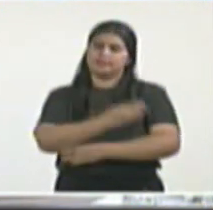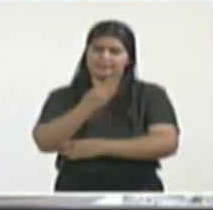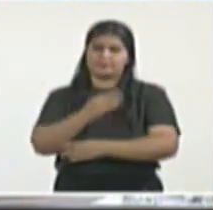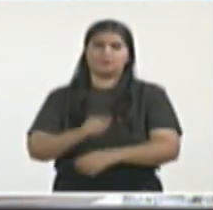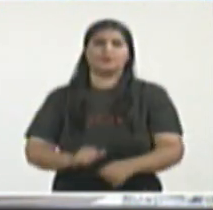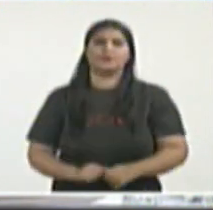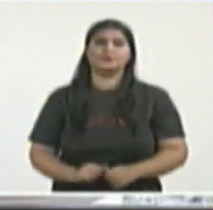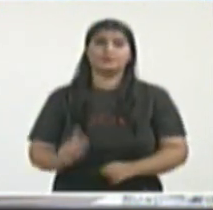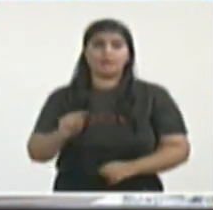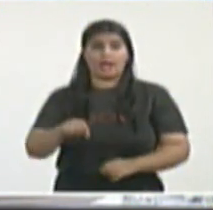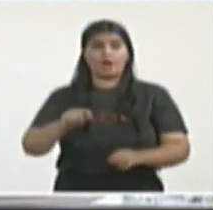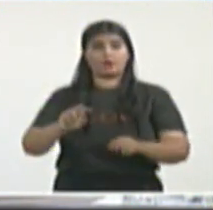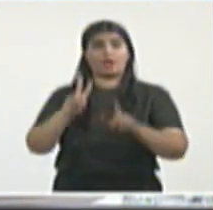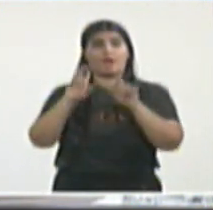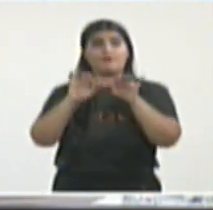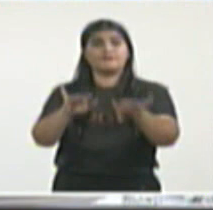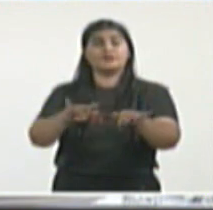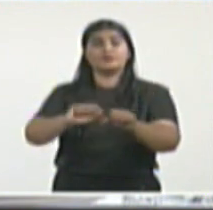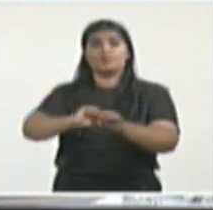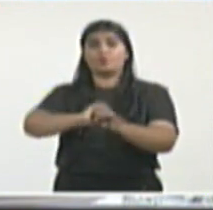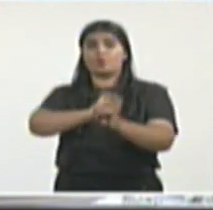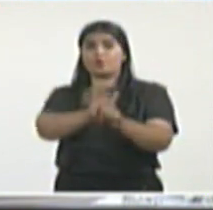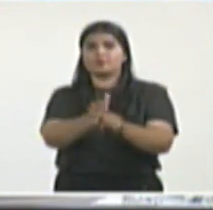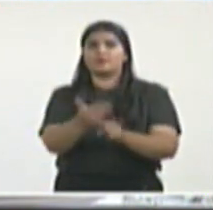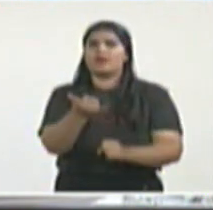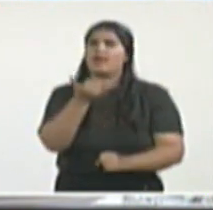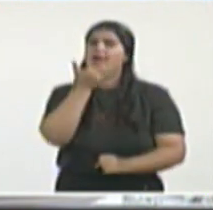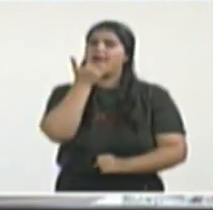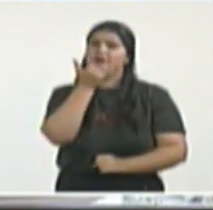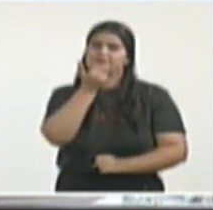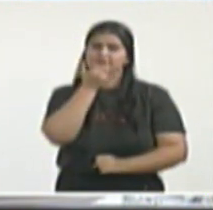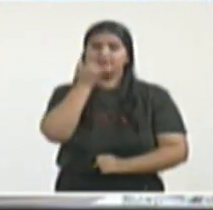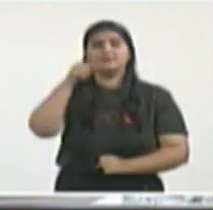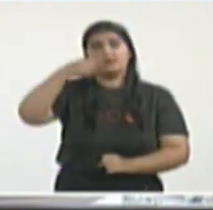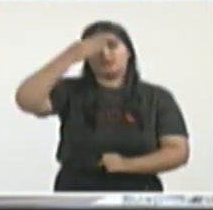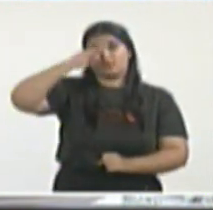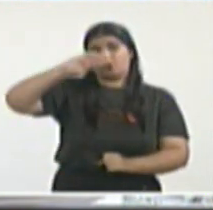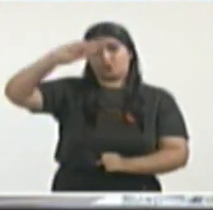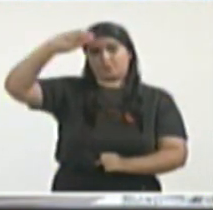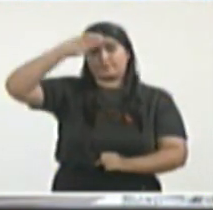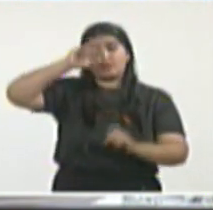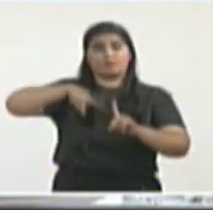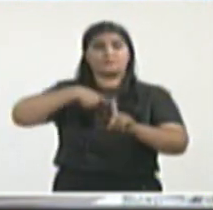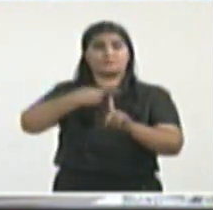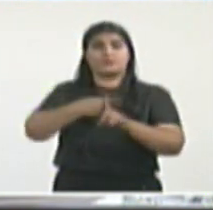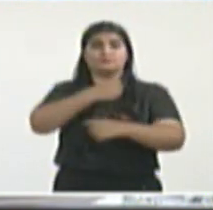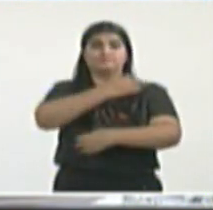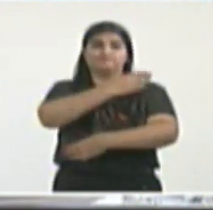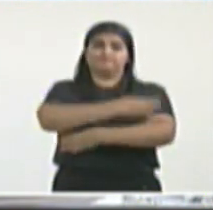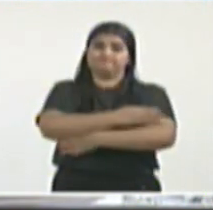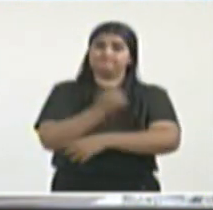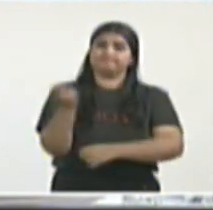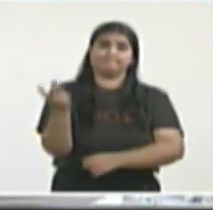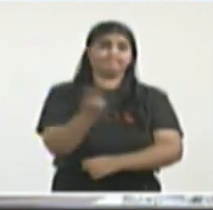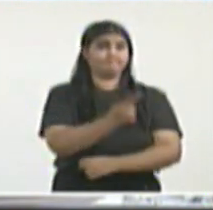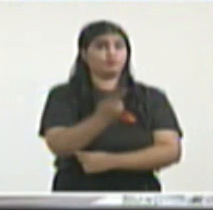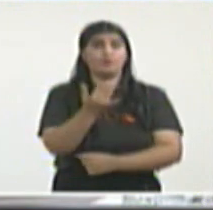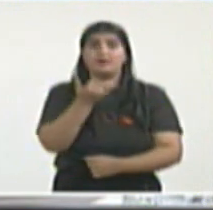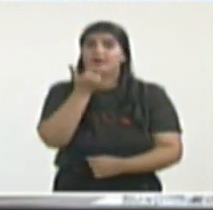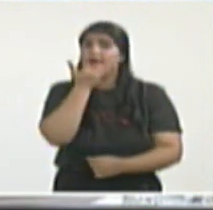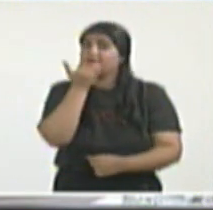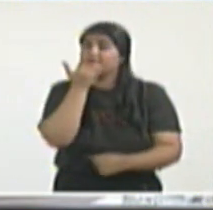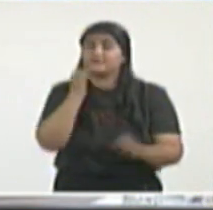un aliado en la aplicación del bloqueo, que recrudeció de una manera brutal, cruel, no convencional,